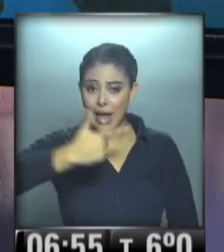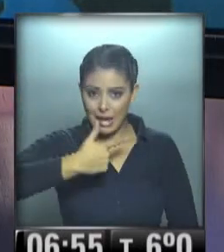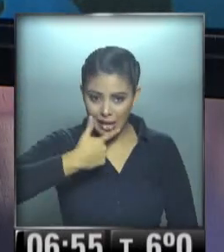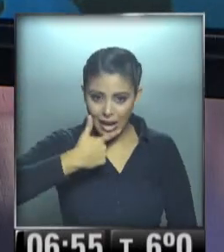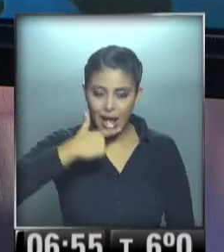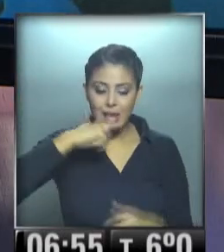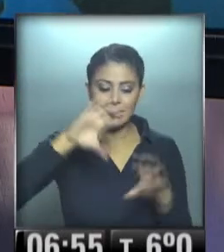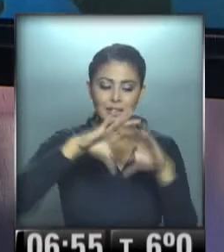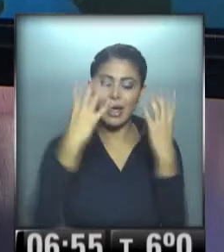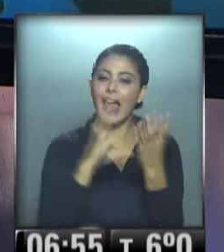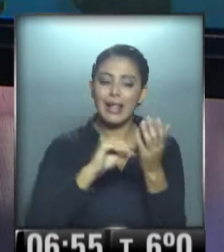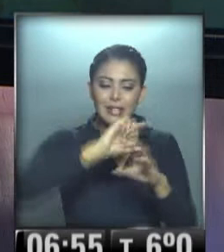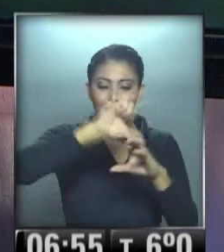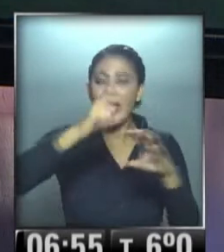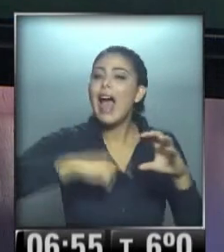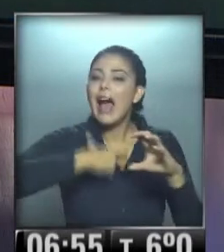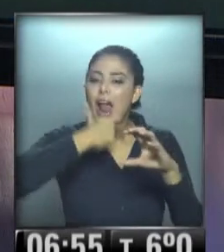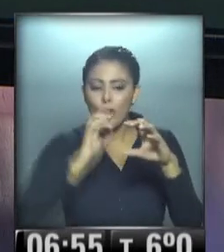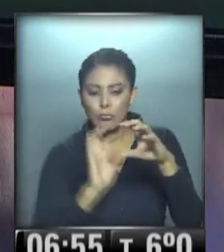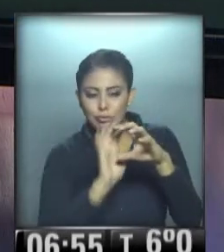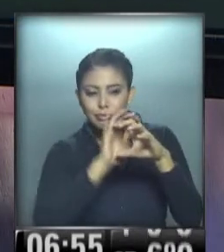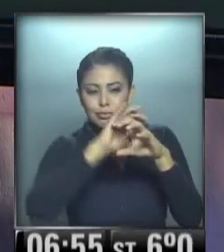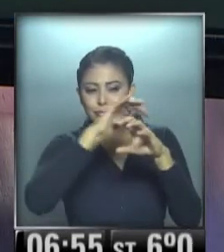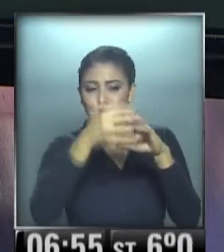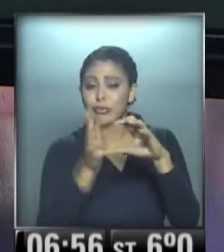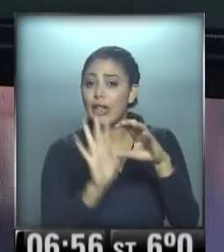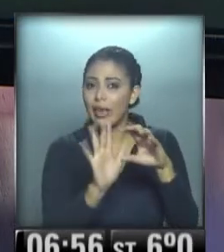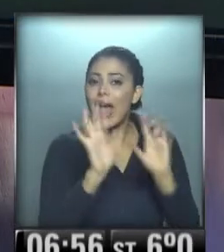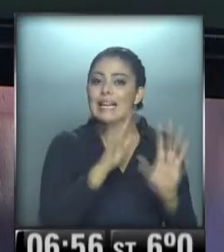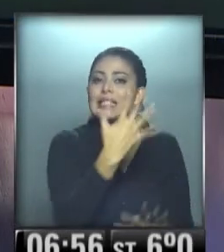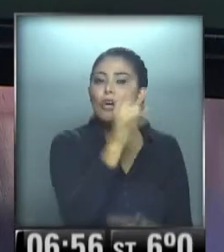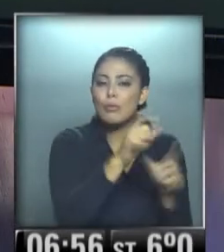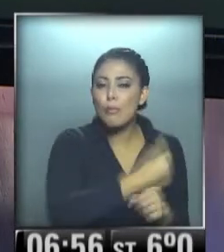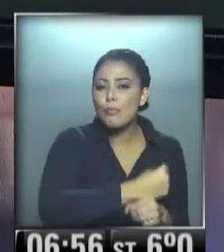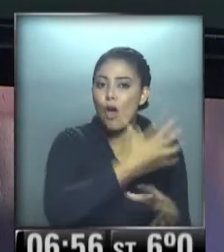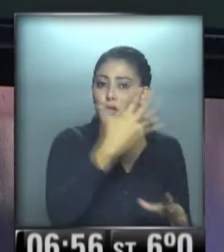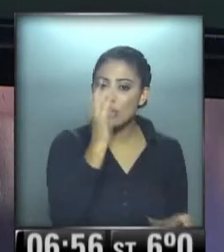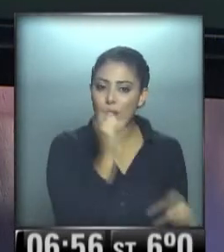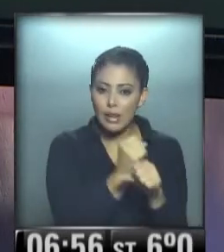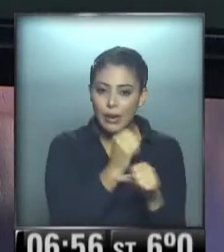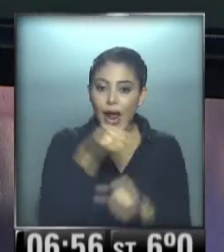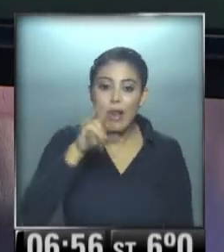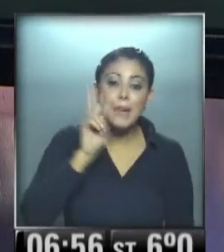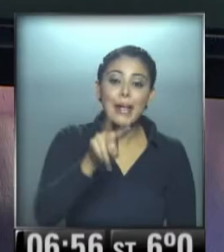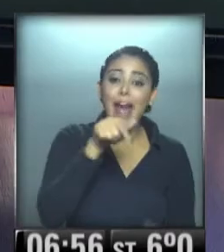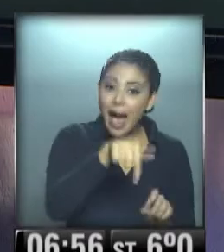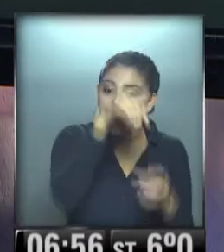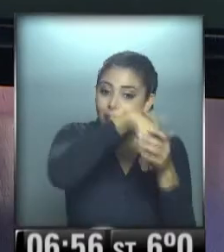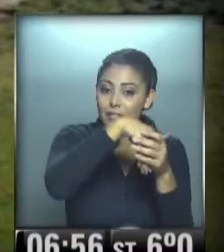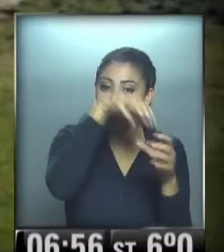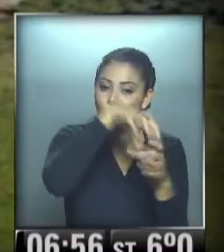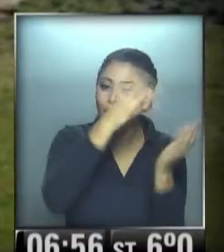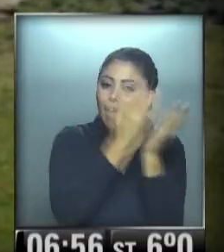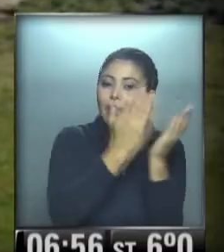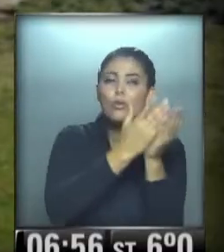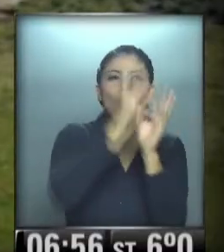invernadero. Trabajan allí un grupo de cinco profesionales. Allí vemos la estación meteorológica